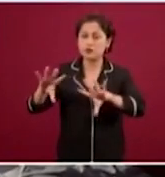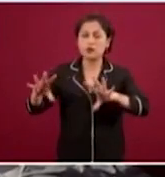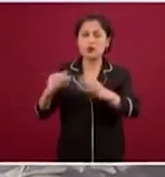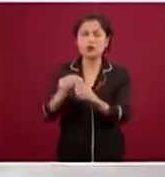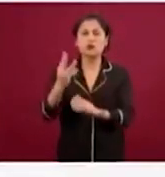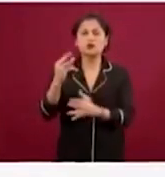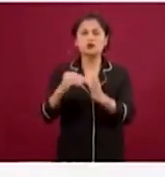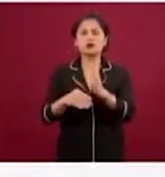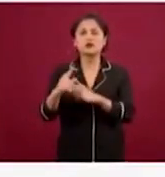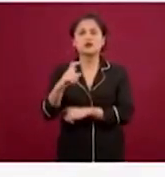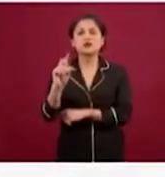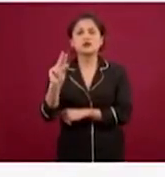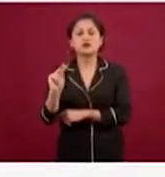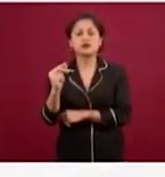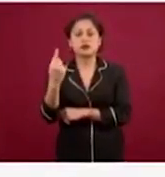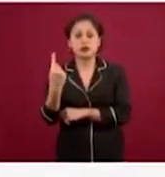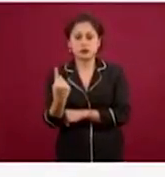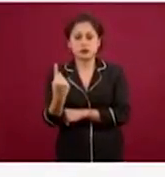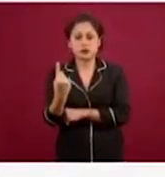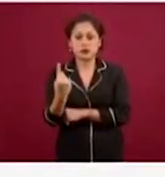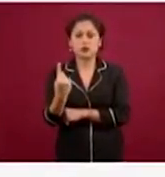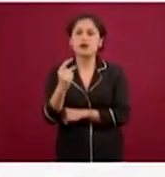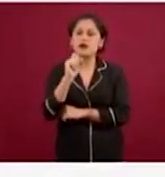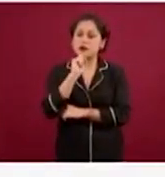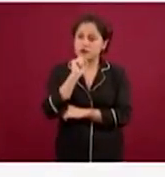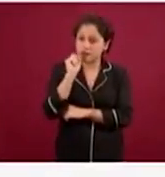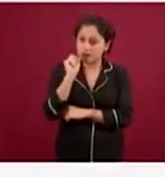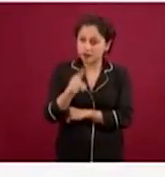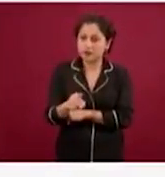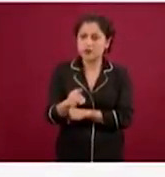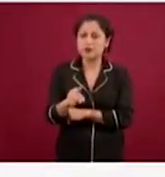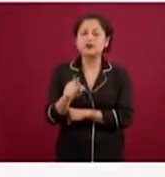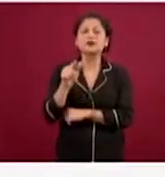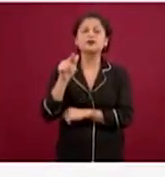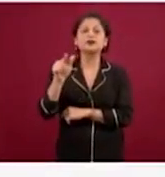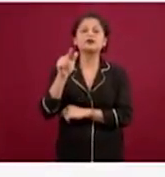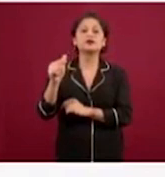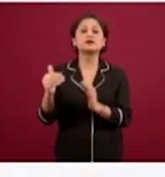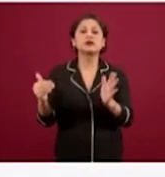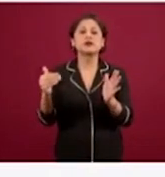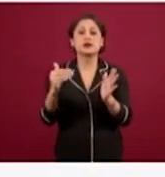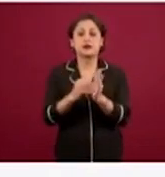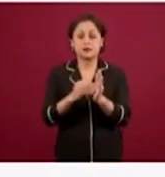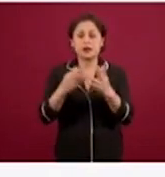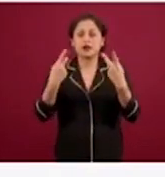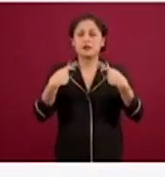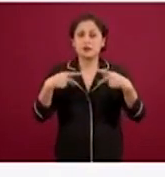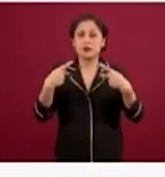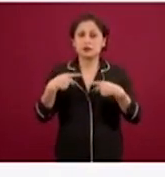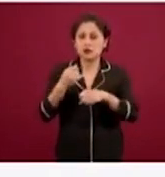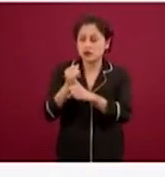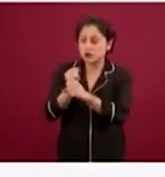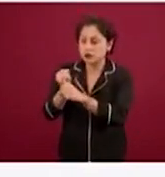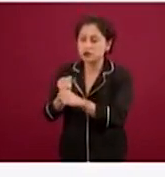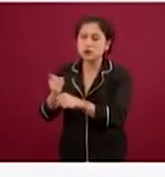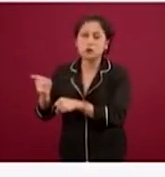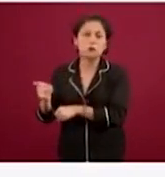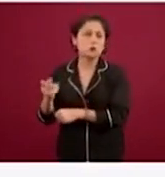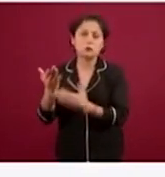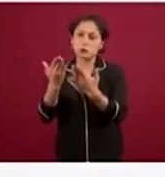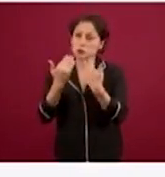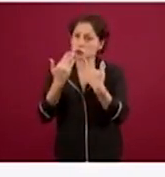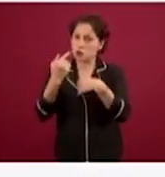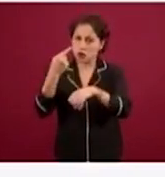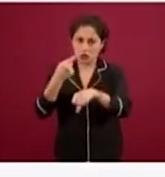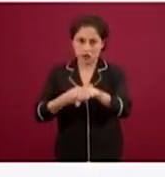181, así también son ya más de 17 mil personas las que han dado negativo a la prueba y estamos